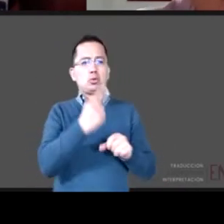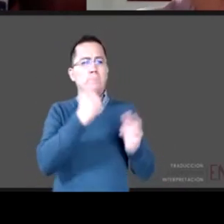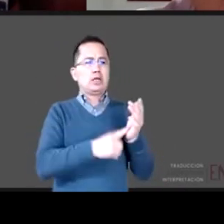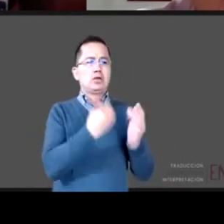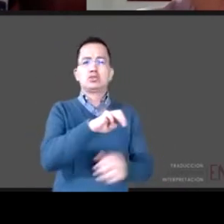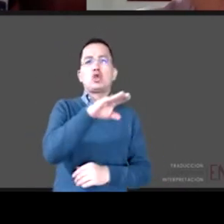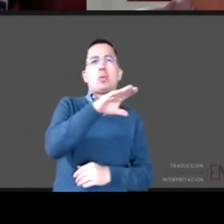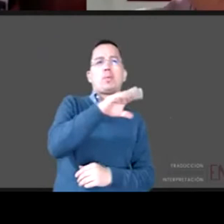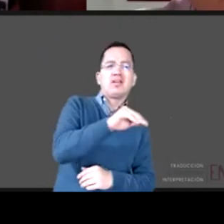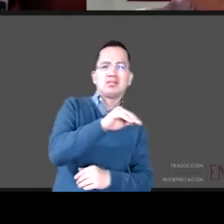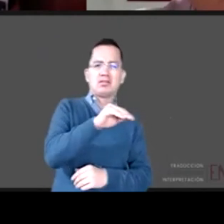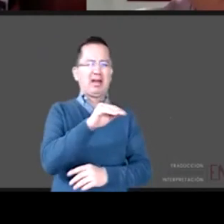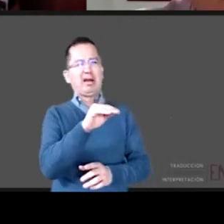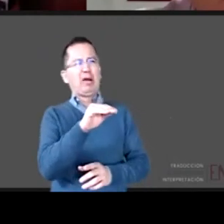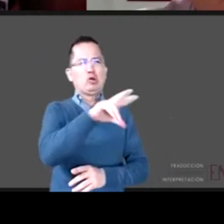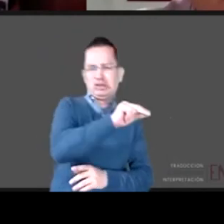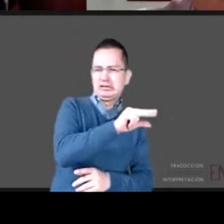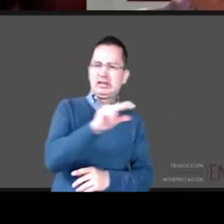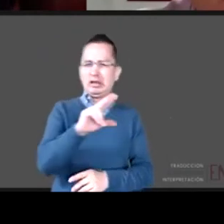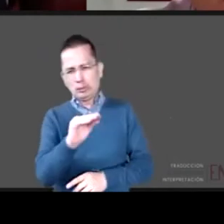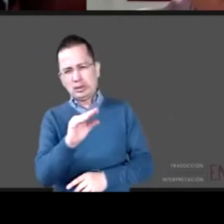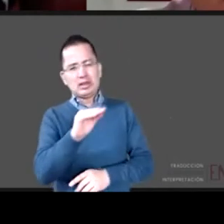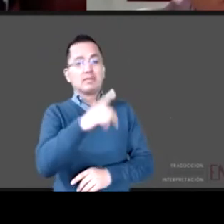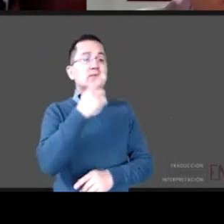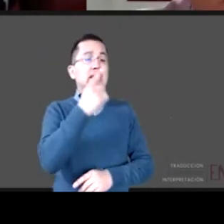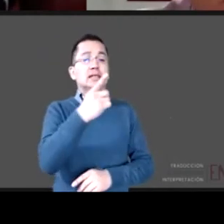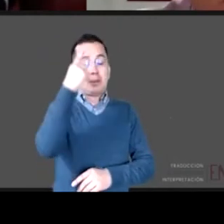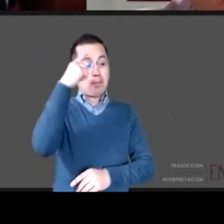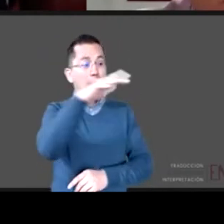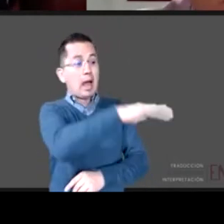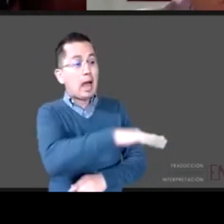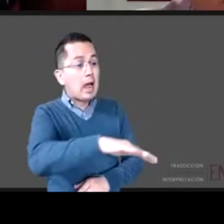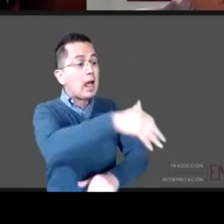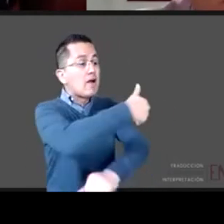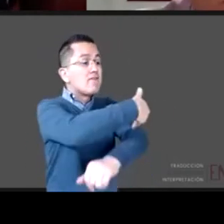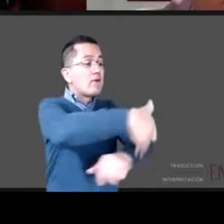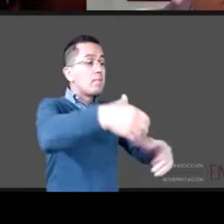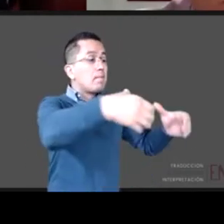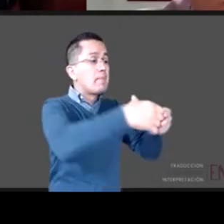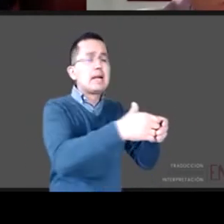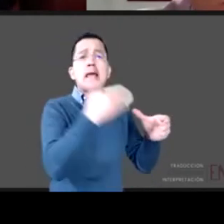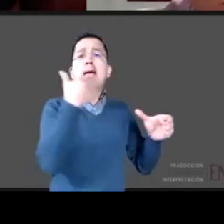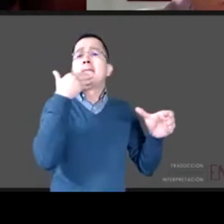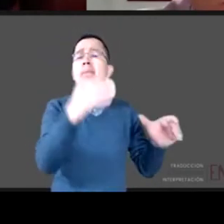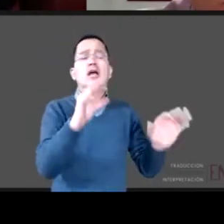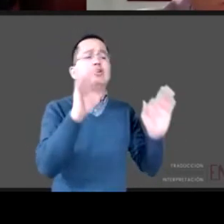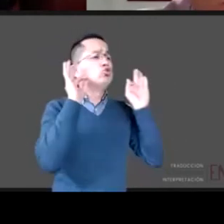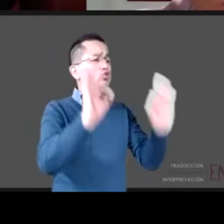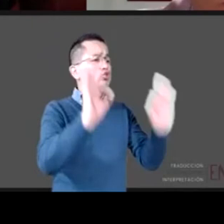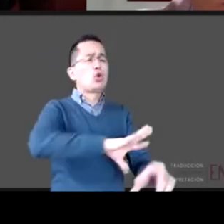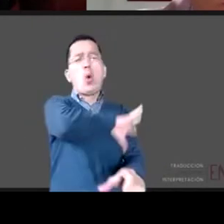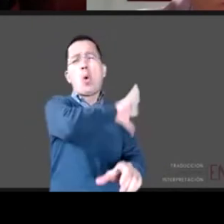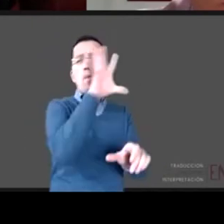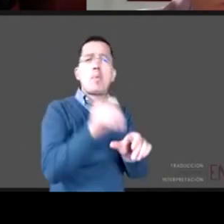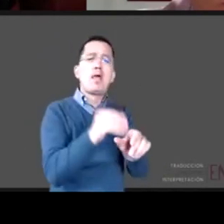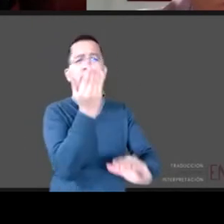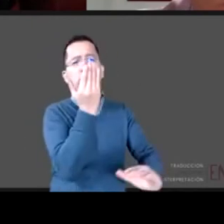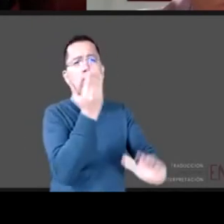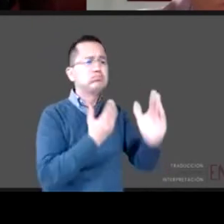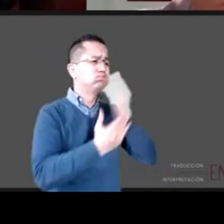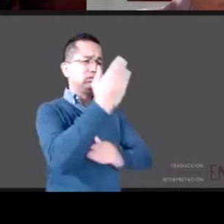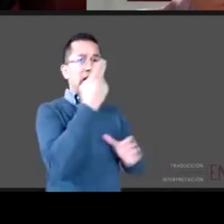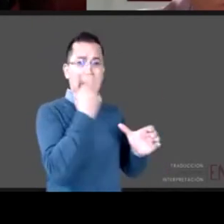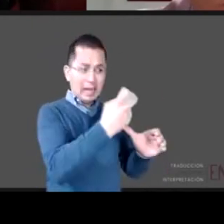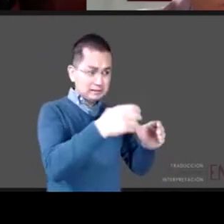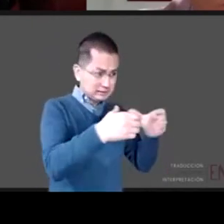tesis es el desarrollo integral de las familias lo que podría evitar la fractura el